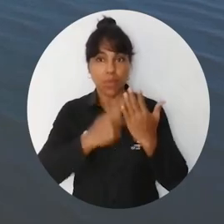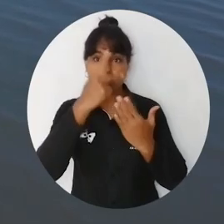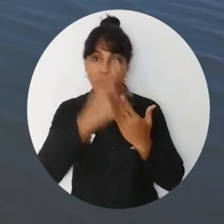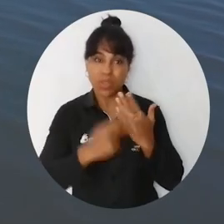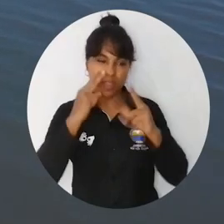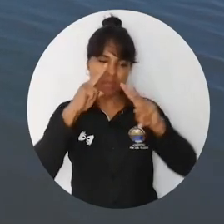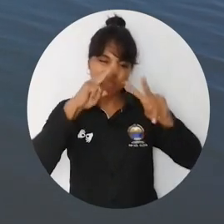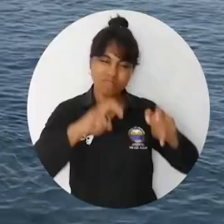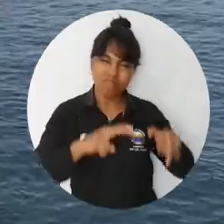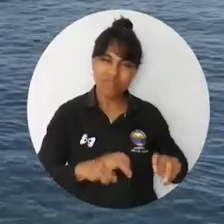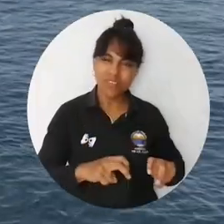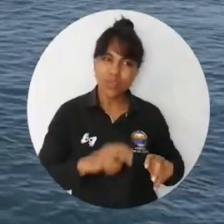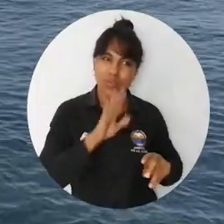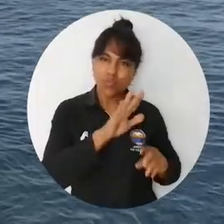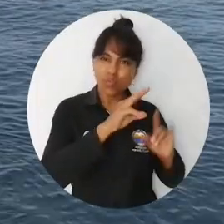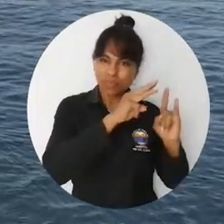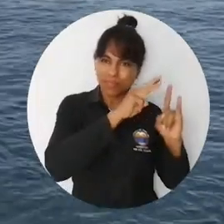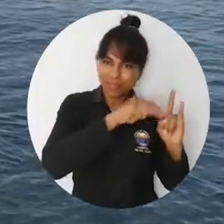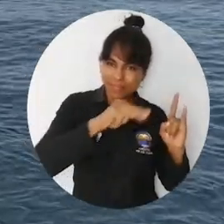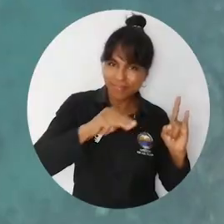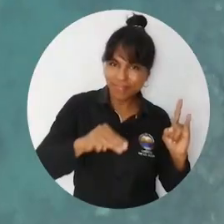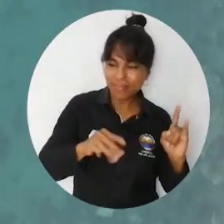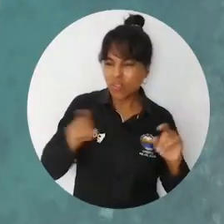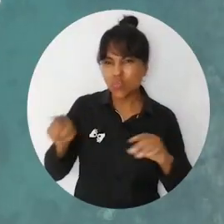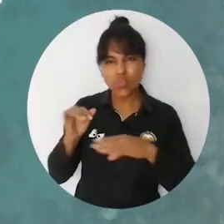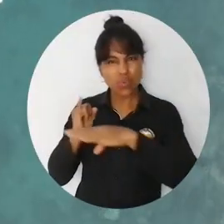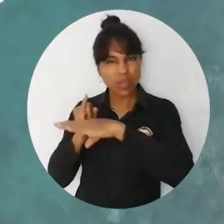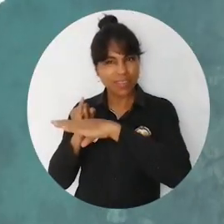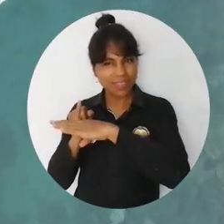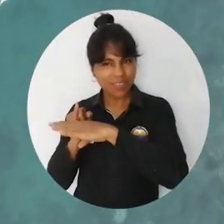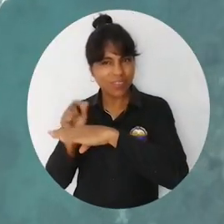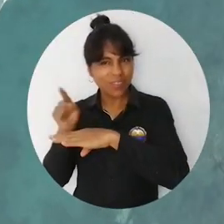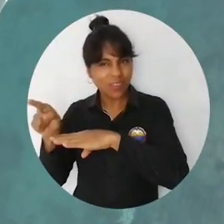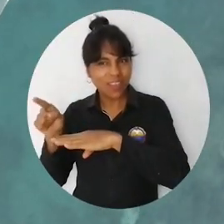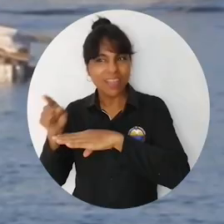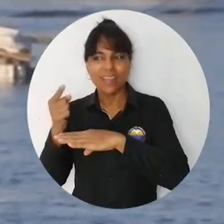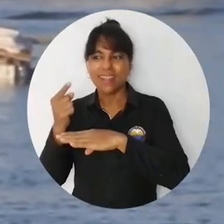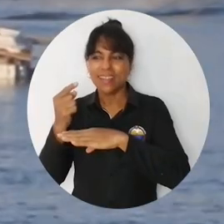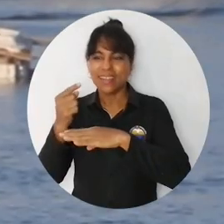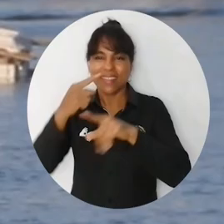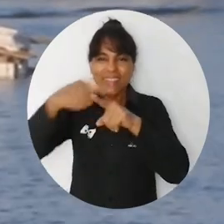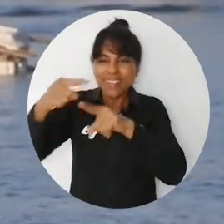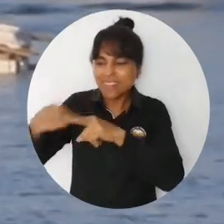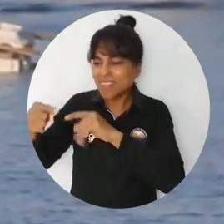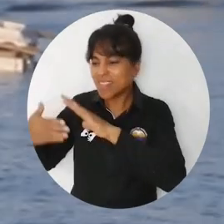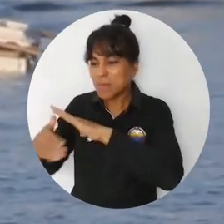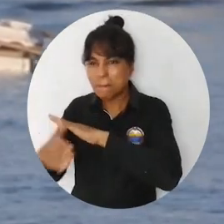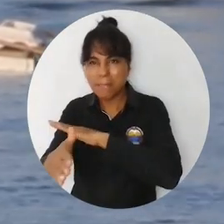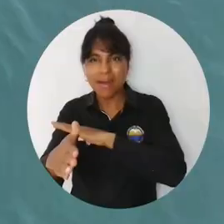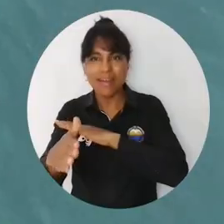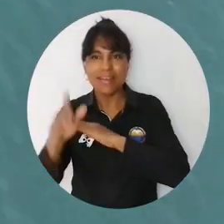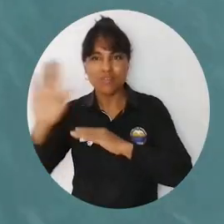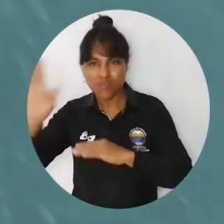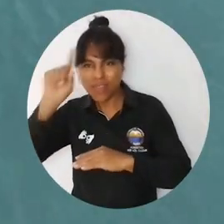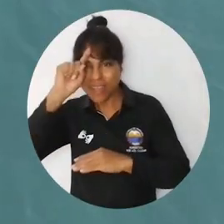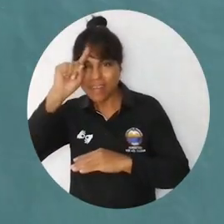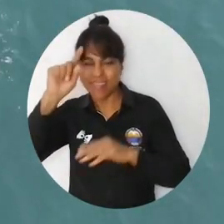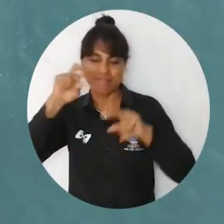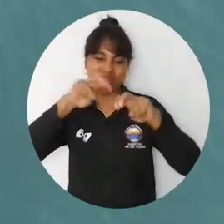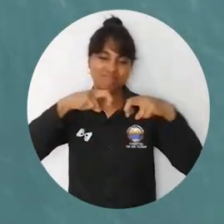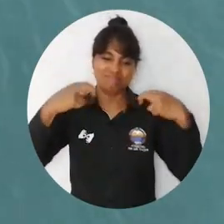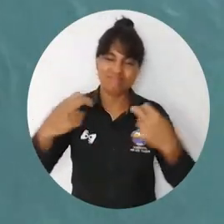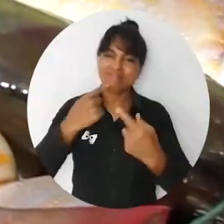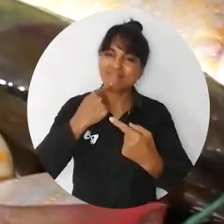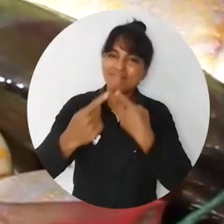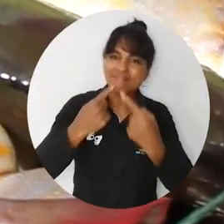Los resultados del proyecto investigativo realizado entre la Universidad del Magdalena y el Instituto Helmholtz para la Biodiversidad